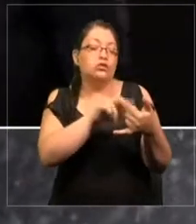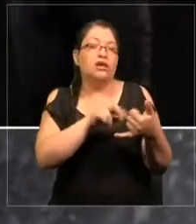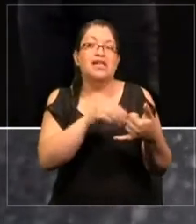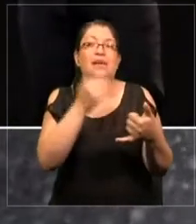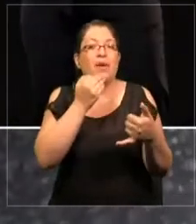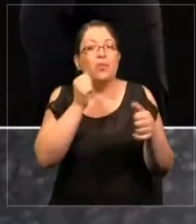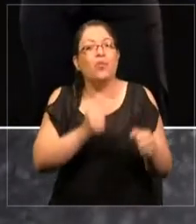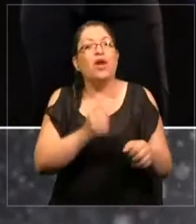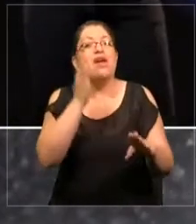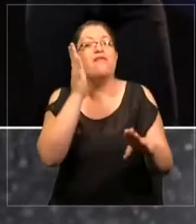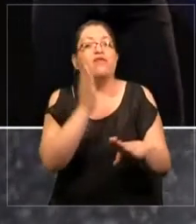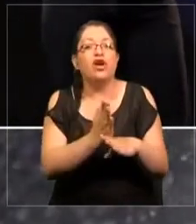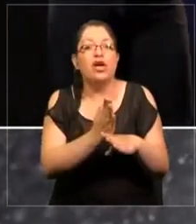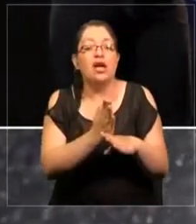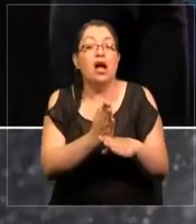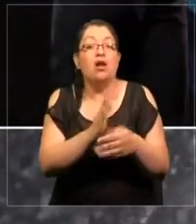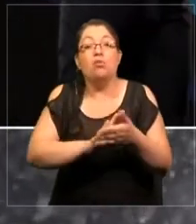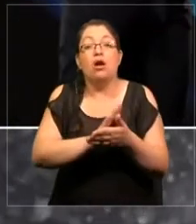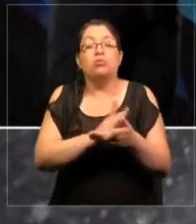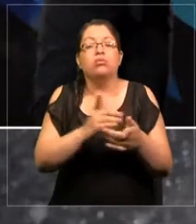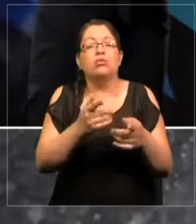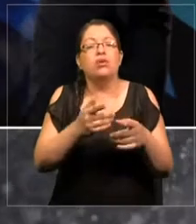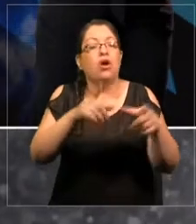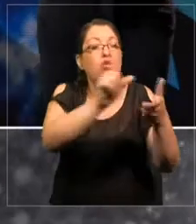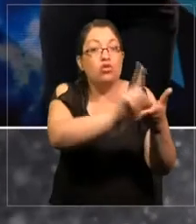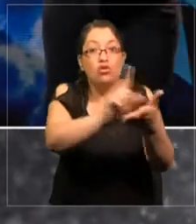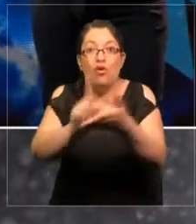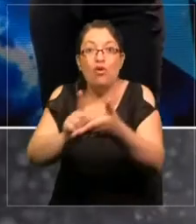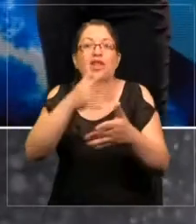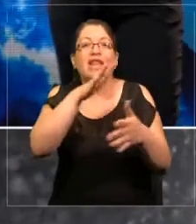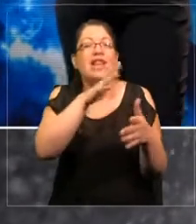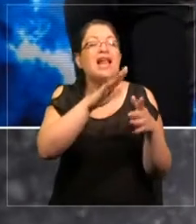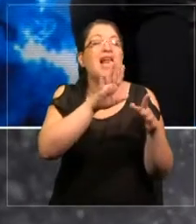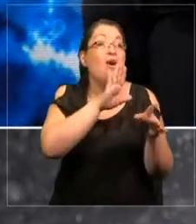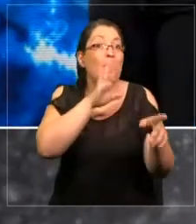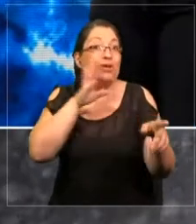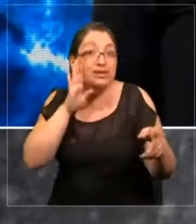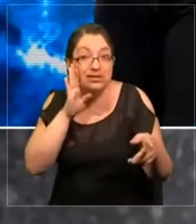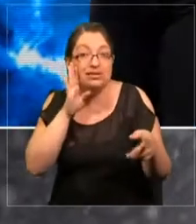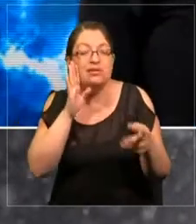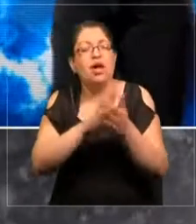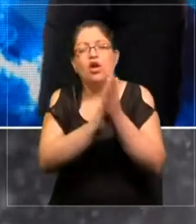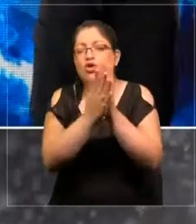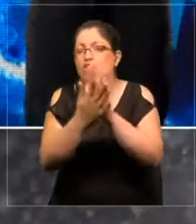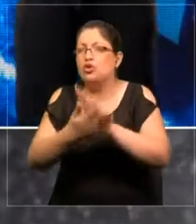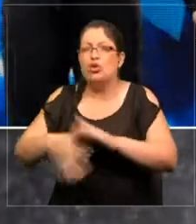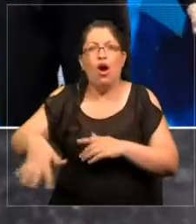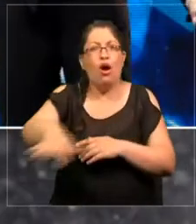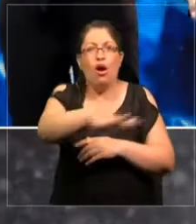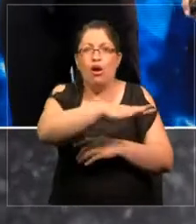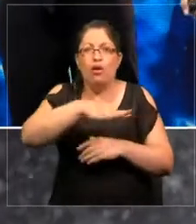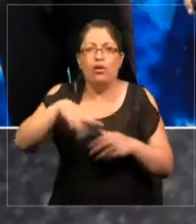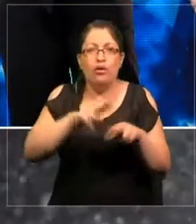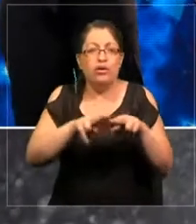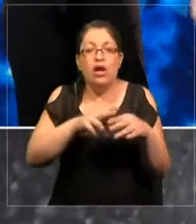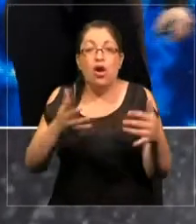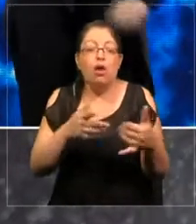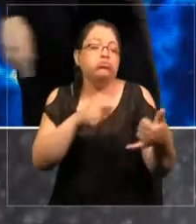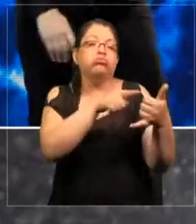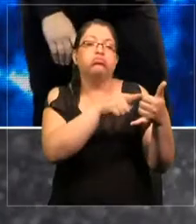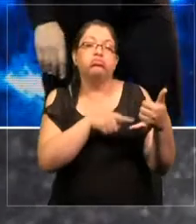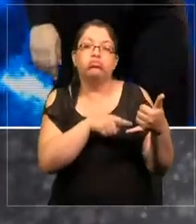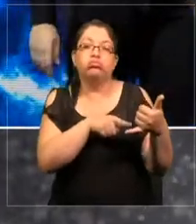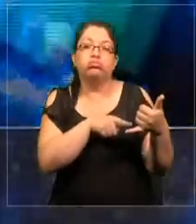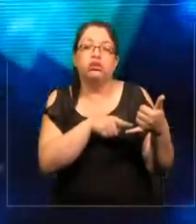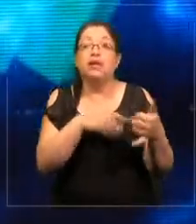desbloquear las instalaciones enteras, las plantas de tratamiento de agua. Todo se puede hacer a través del celular.